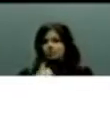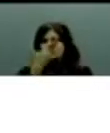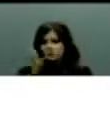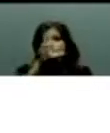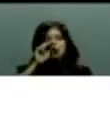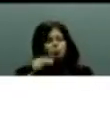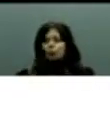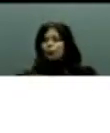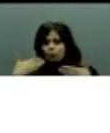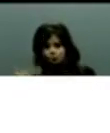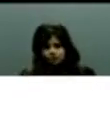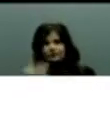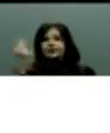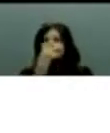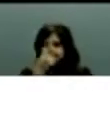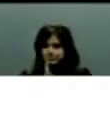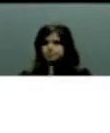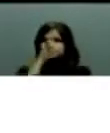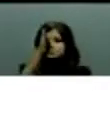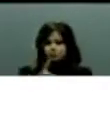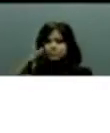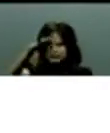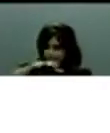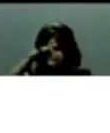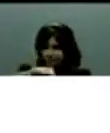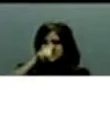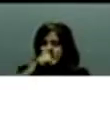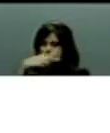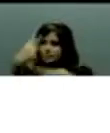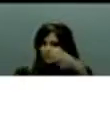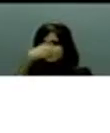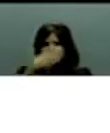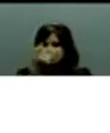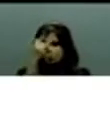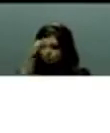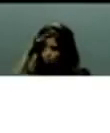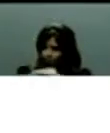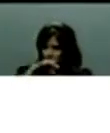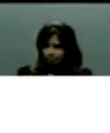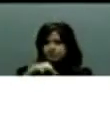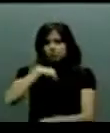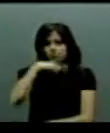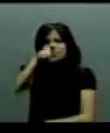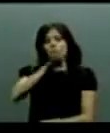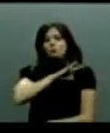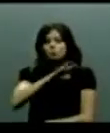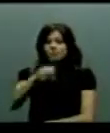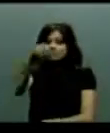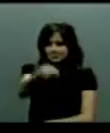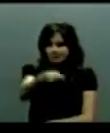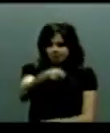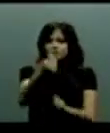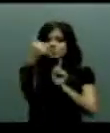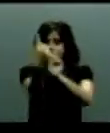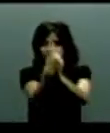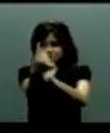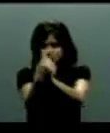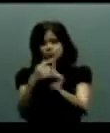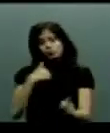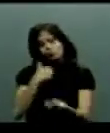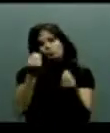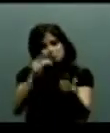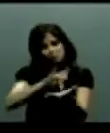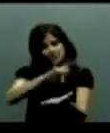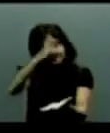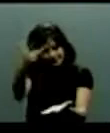Hay que acudir, hay que acudir a las urnas, hay que estar presentes el día primero de julio. Ahí te voy a poder saludar donde te encuentre. Te voy a agradecer